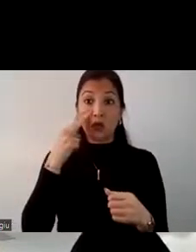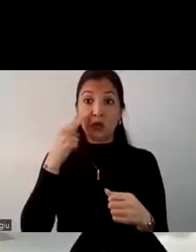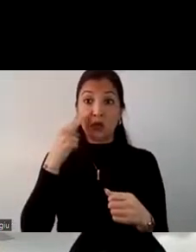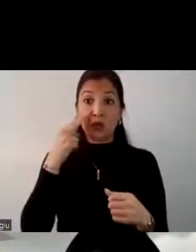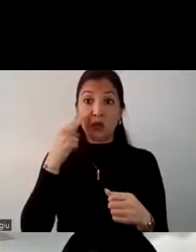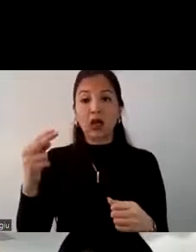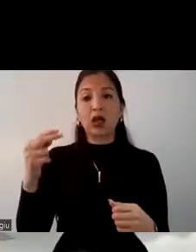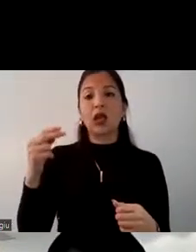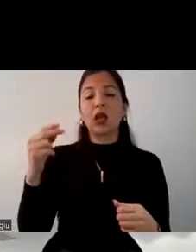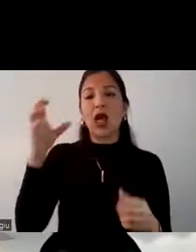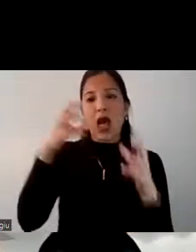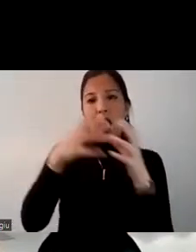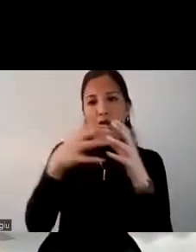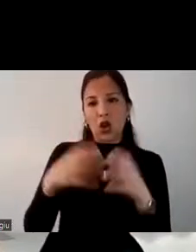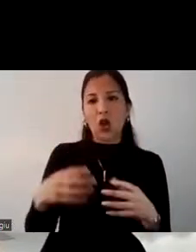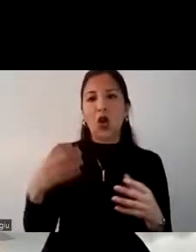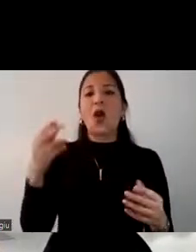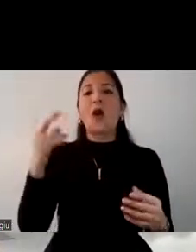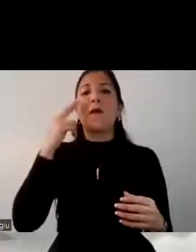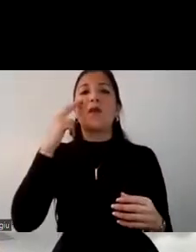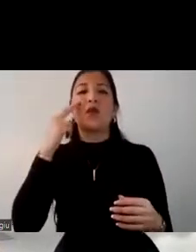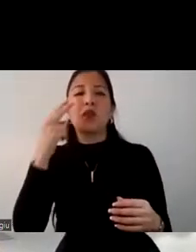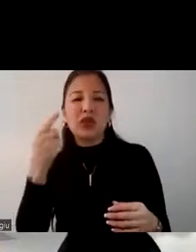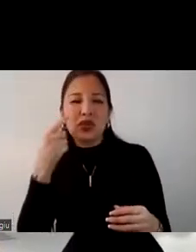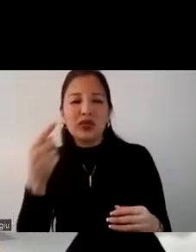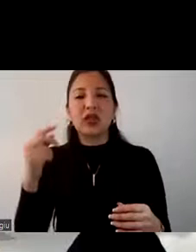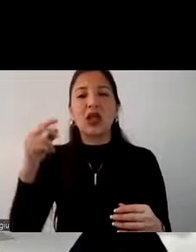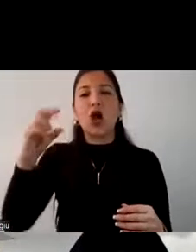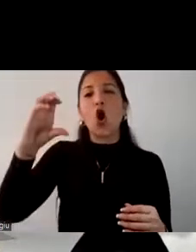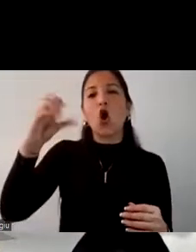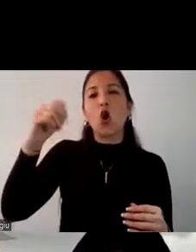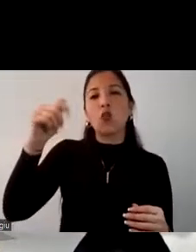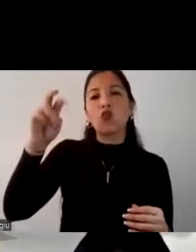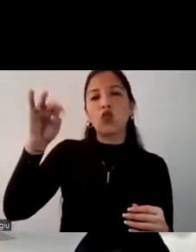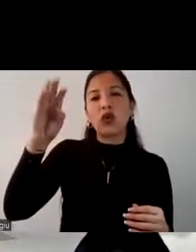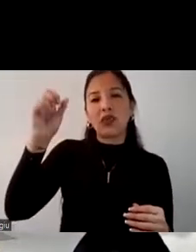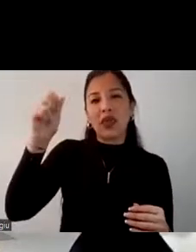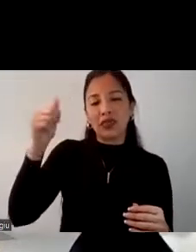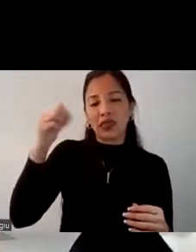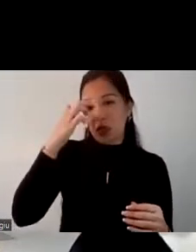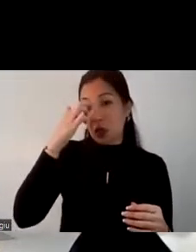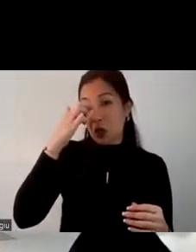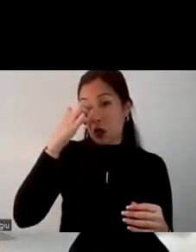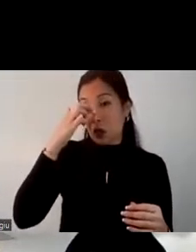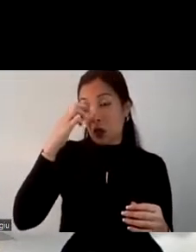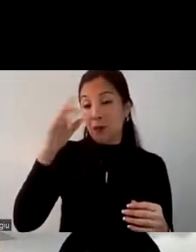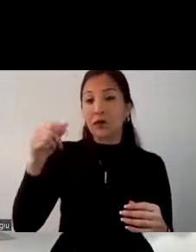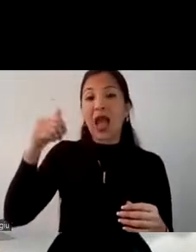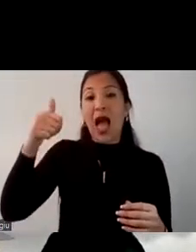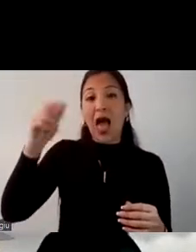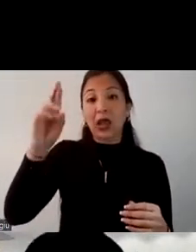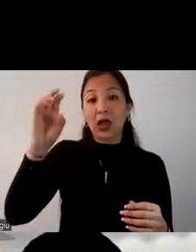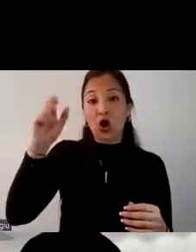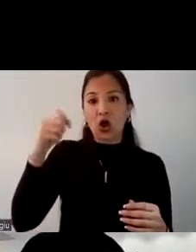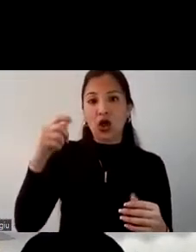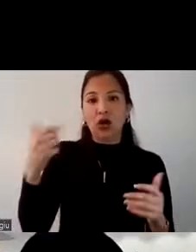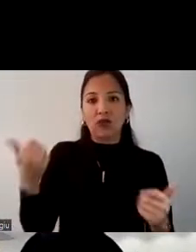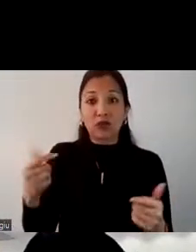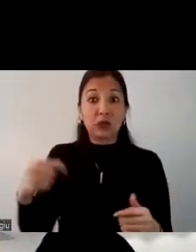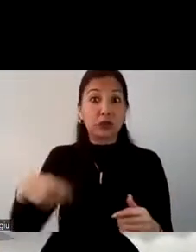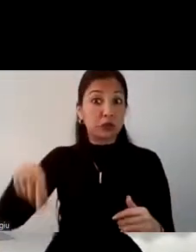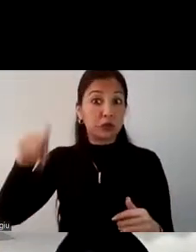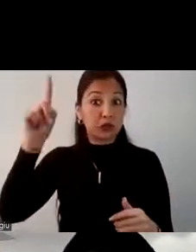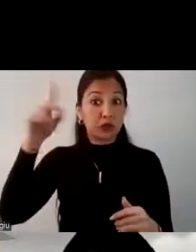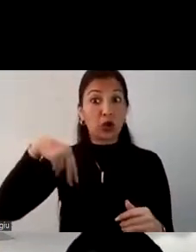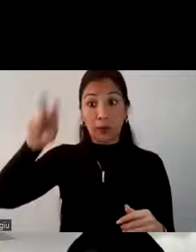arqueológicos y visitar comunidades nativas. Incluso podríamos decir que visitar sitios arqueológicos es exclusivo de